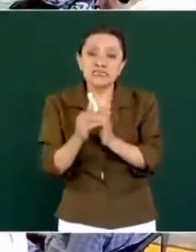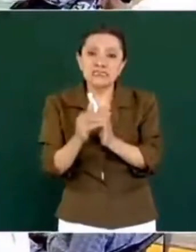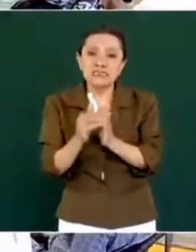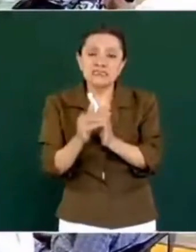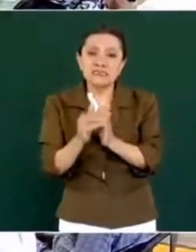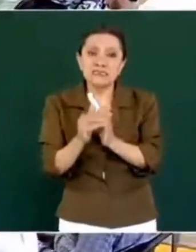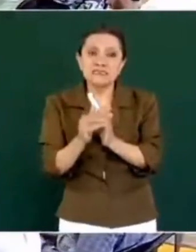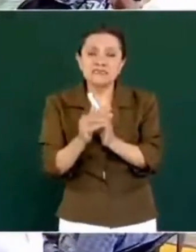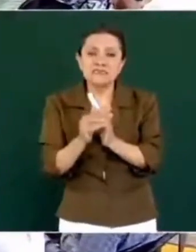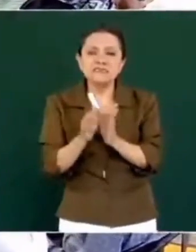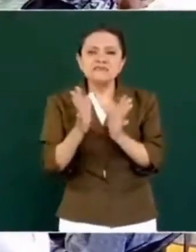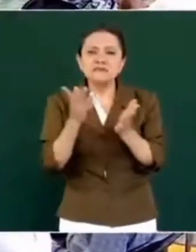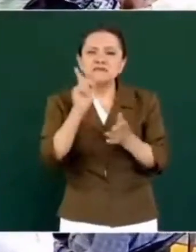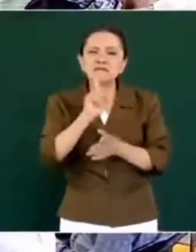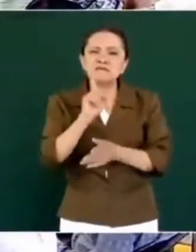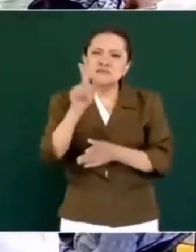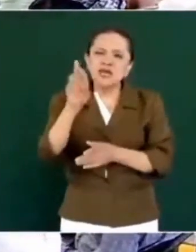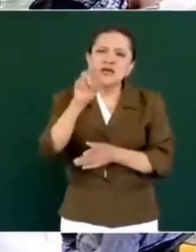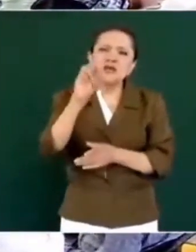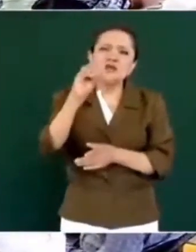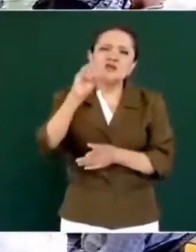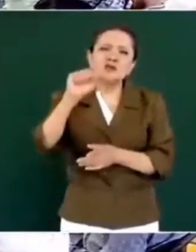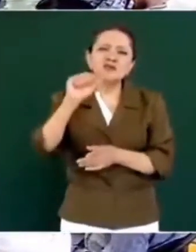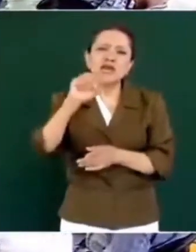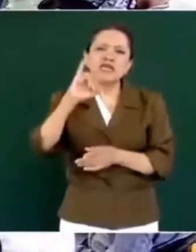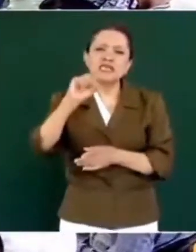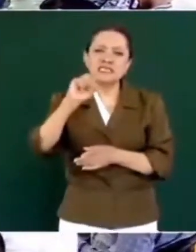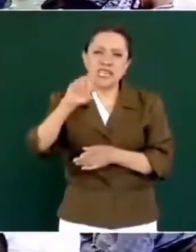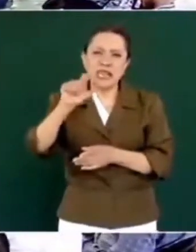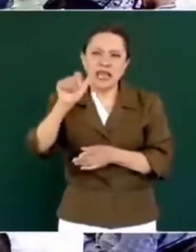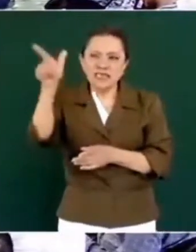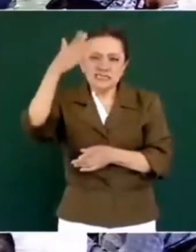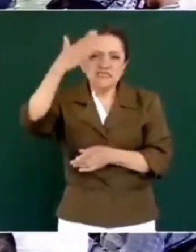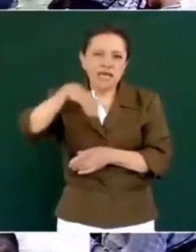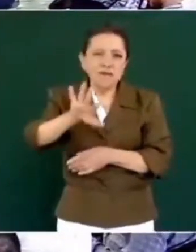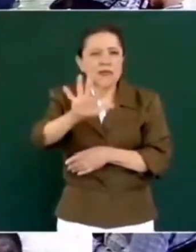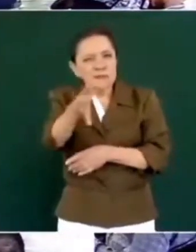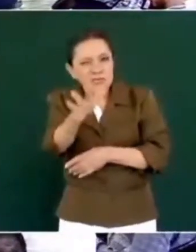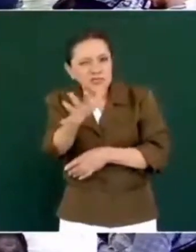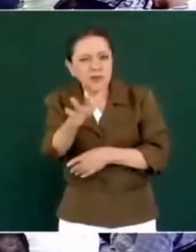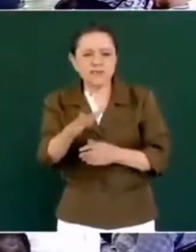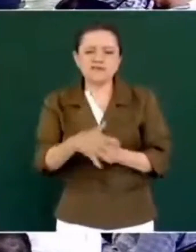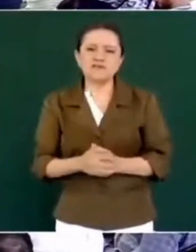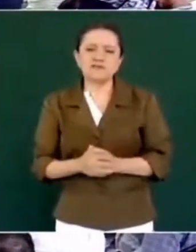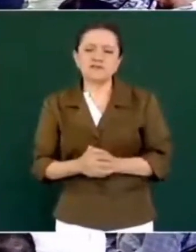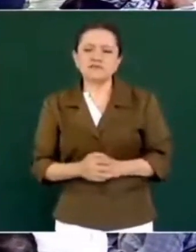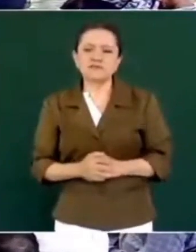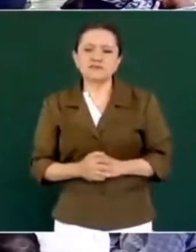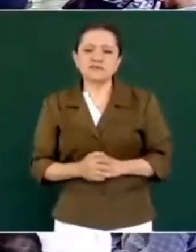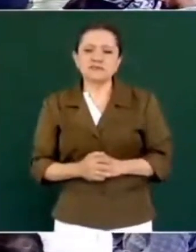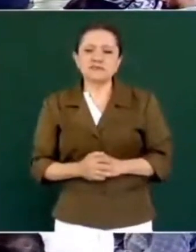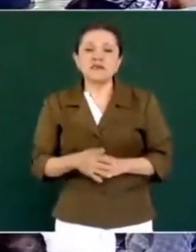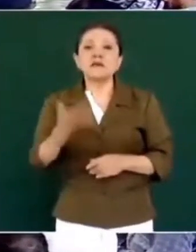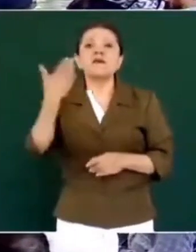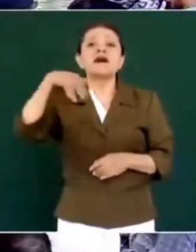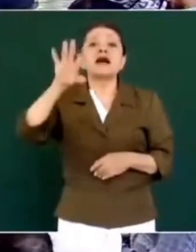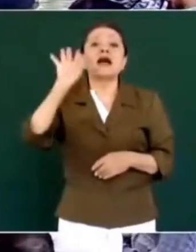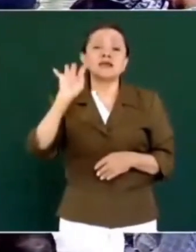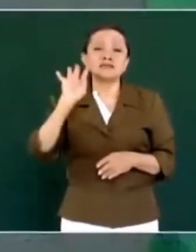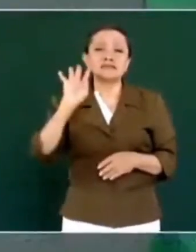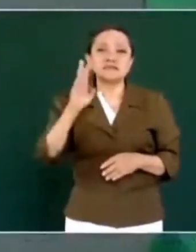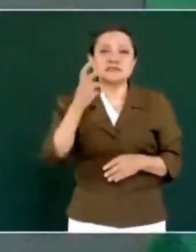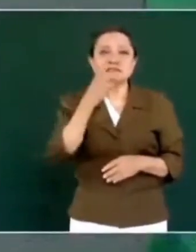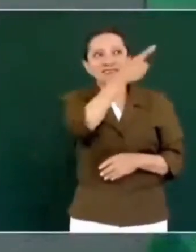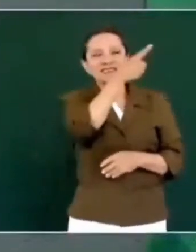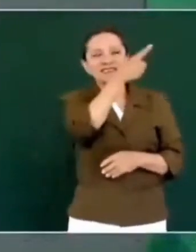Los EICEL AZAR. Aproximadamente. En lo que era el